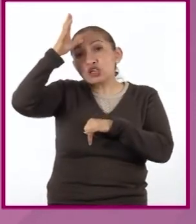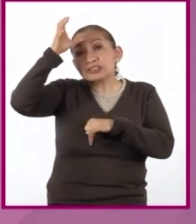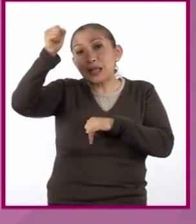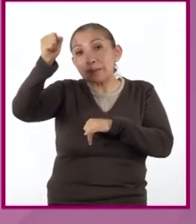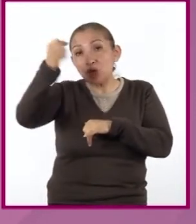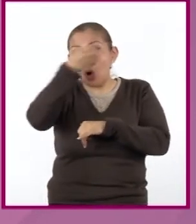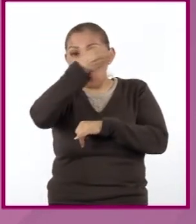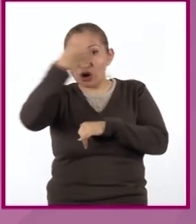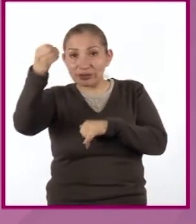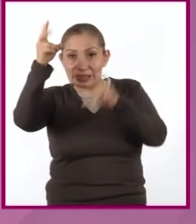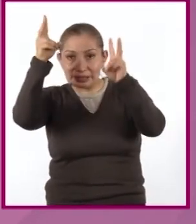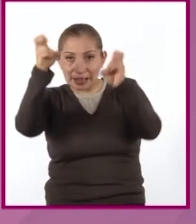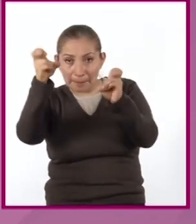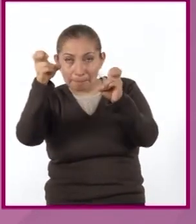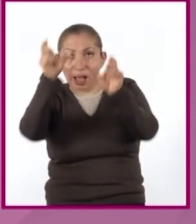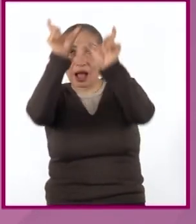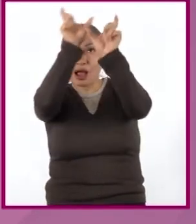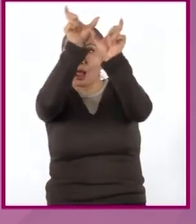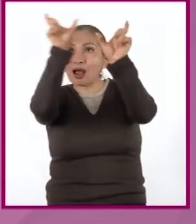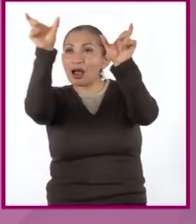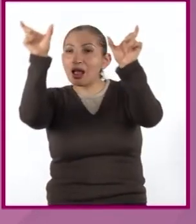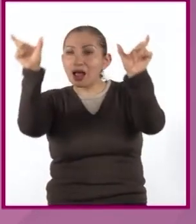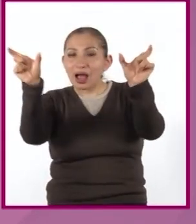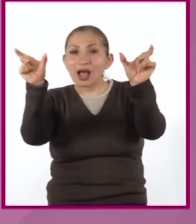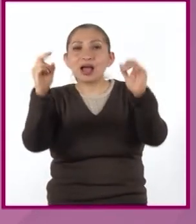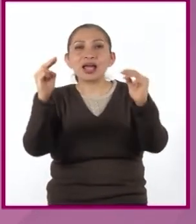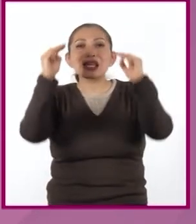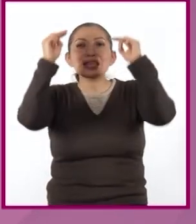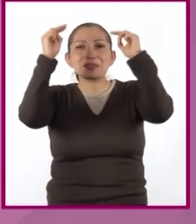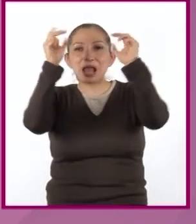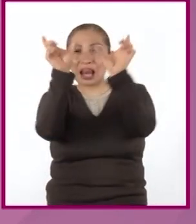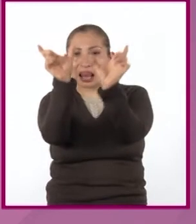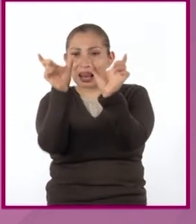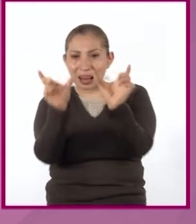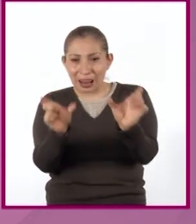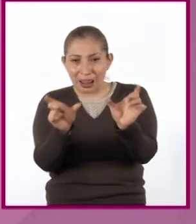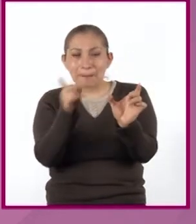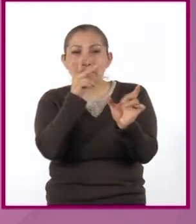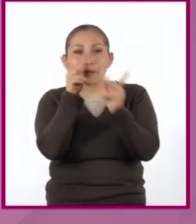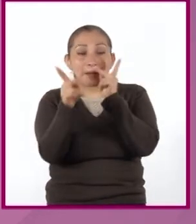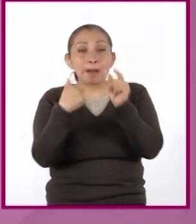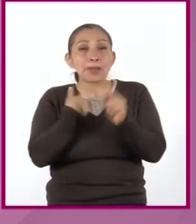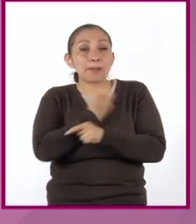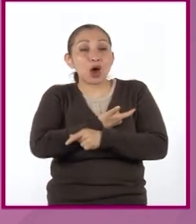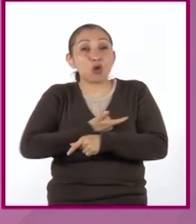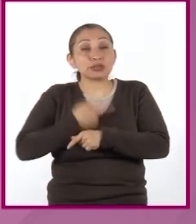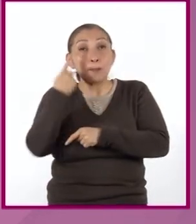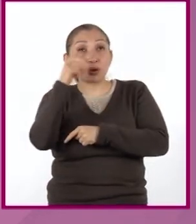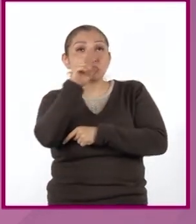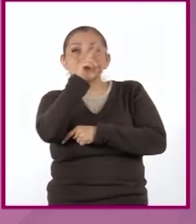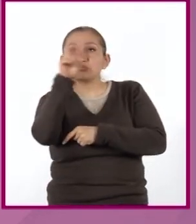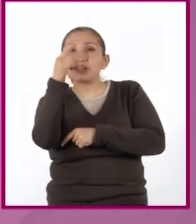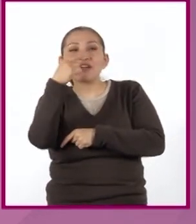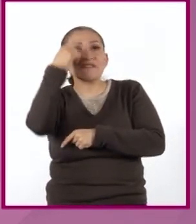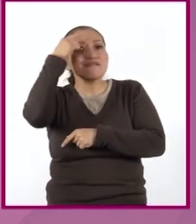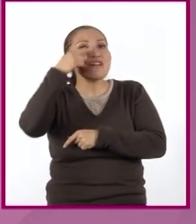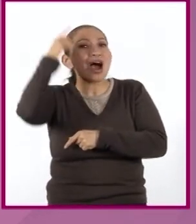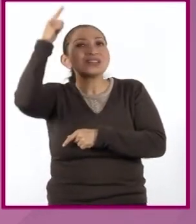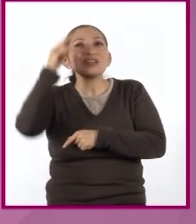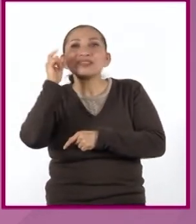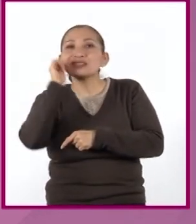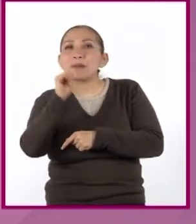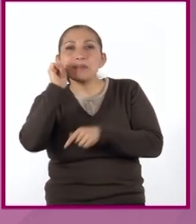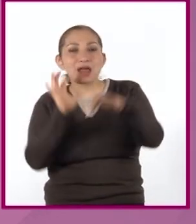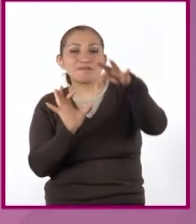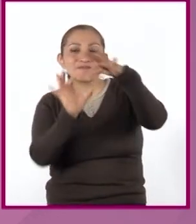el tema de acuerdo con sus jerarquías y conceptos. Me gustan porque su lectura es sencilla y siempre están